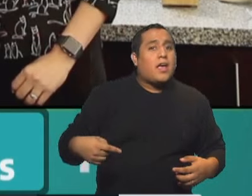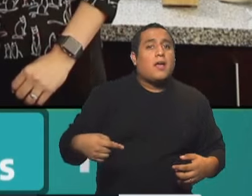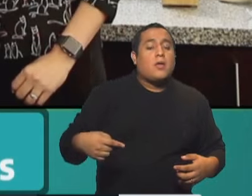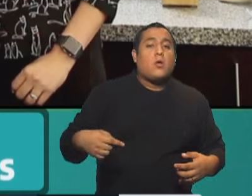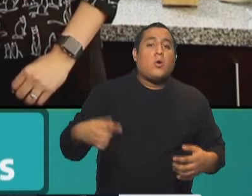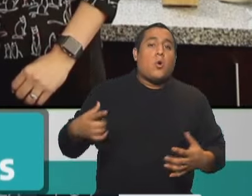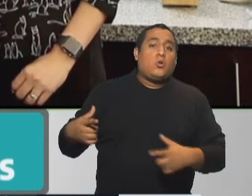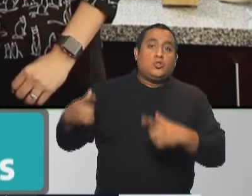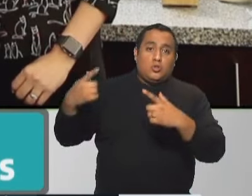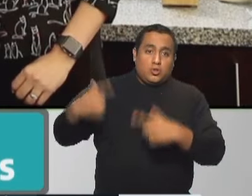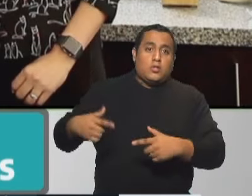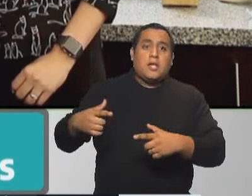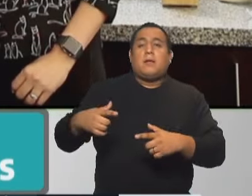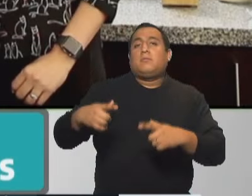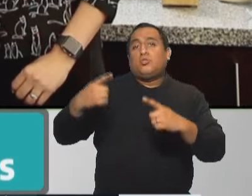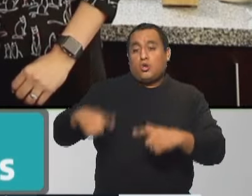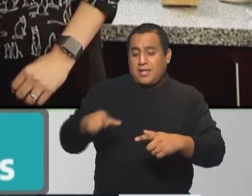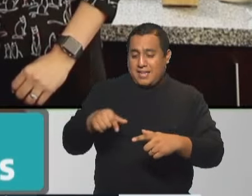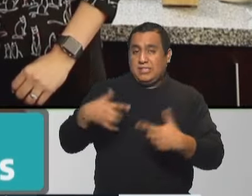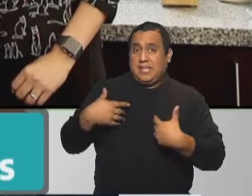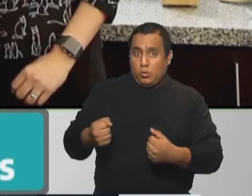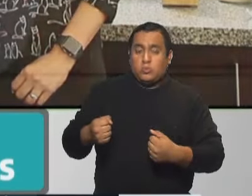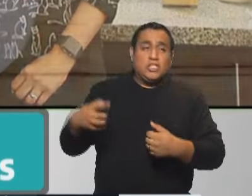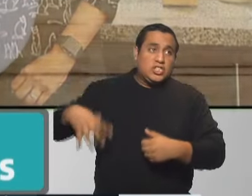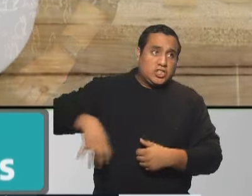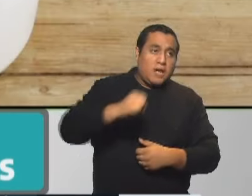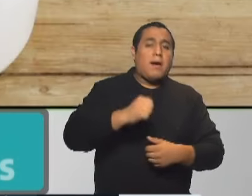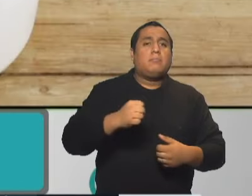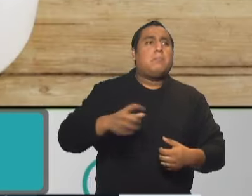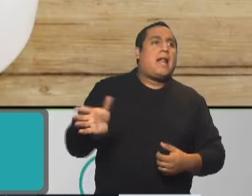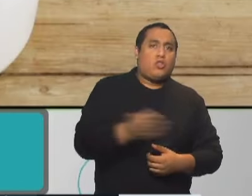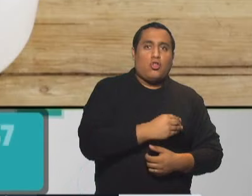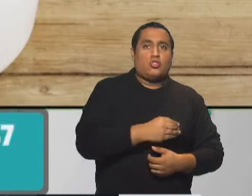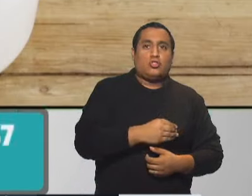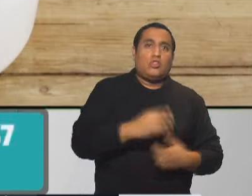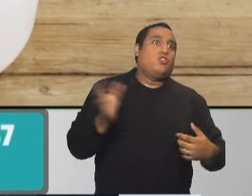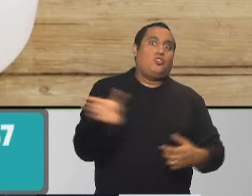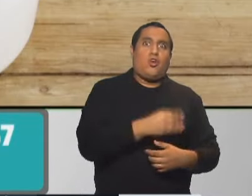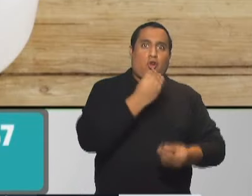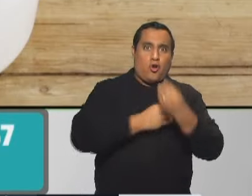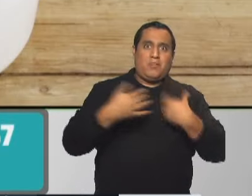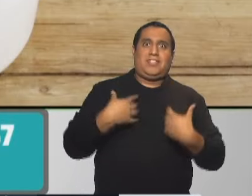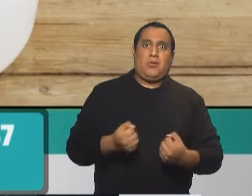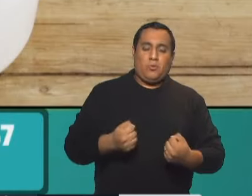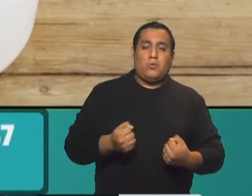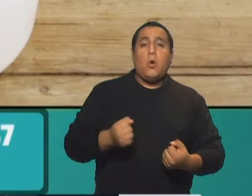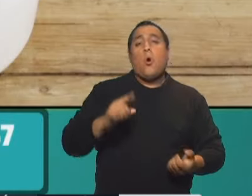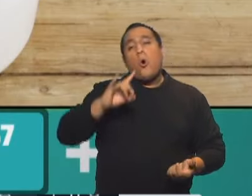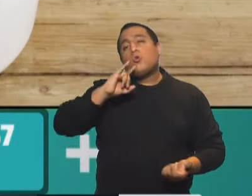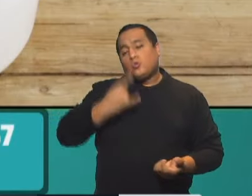compartir hoy, vas a compartir una torta saludable. Se hace para todos, ¿sí? Y lo puedo hacer individualmente.